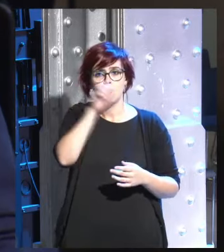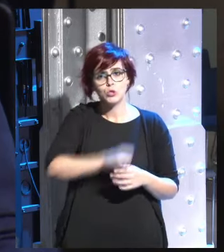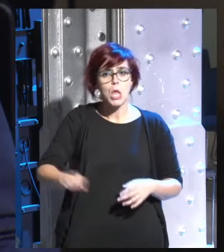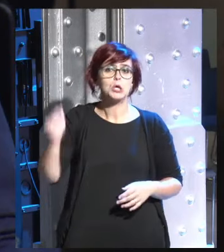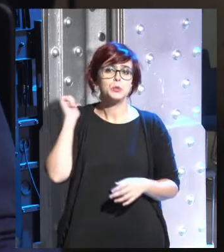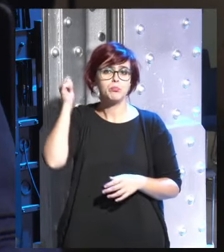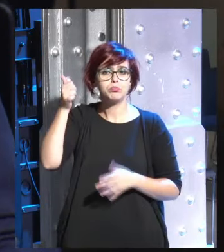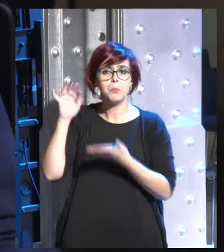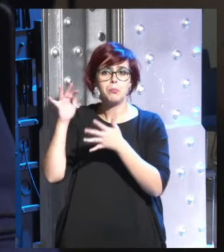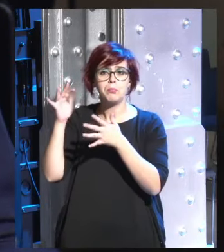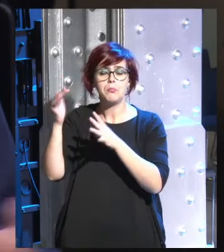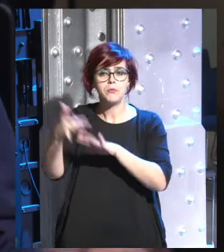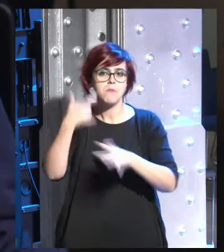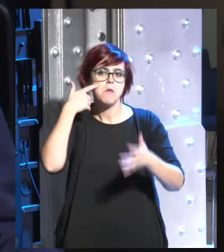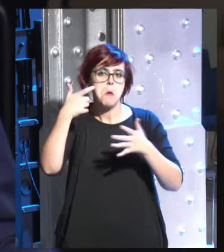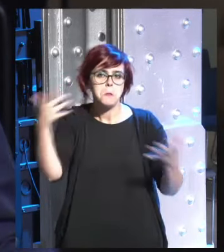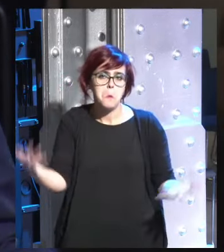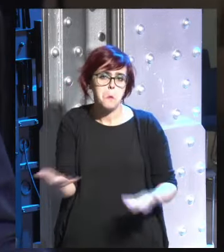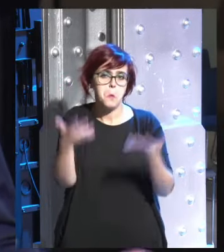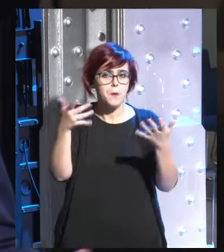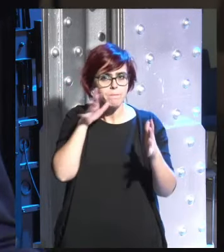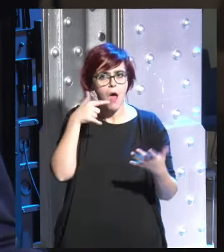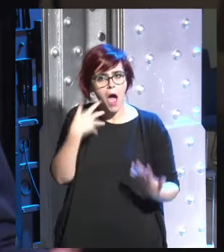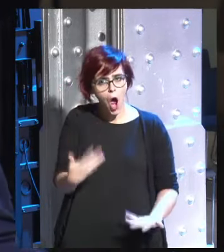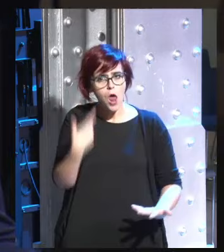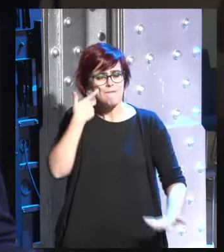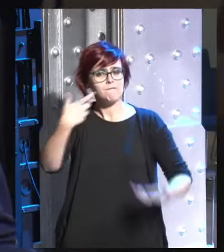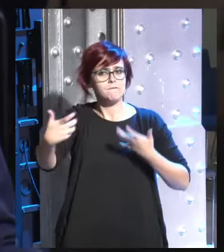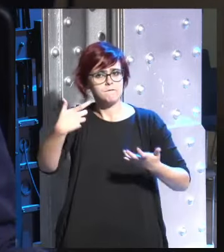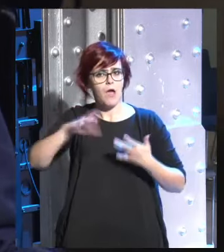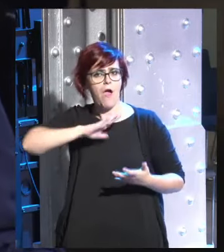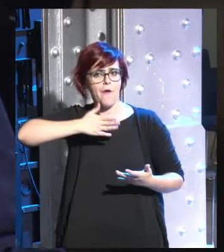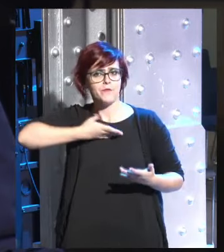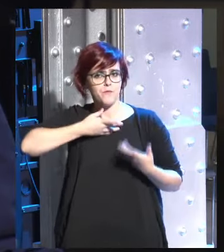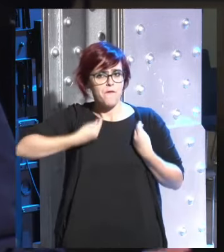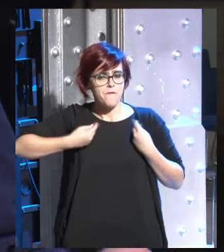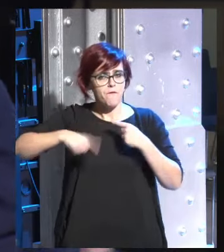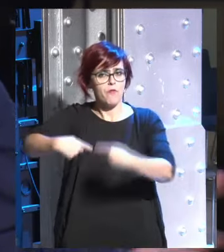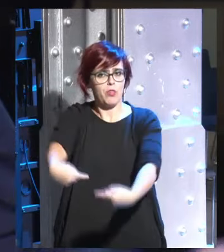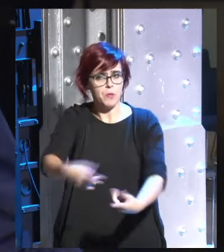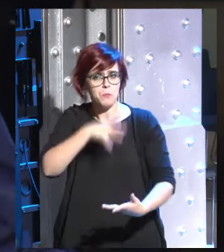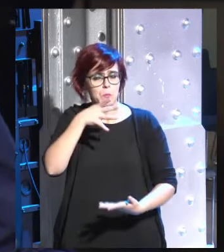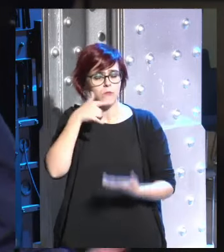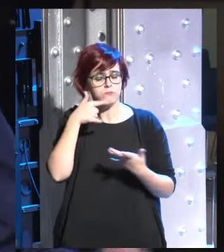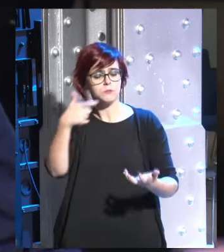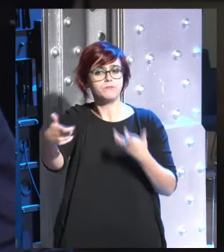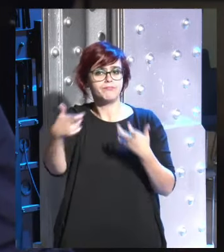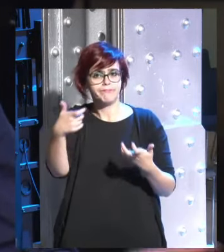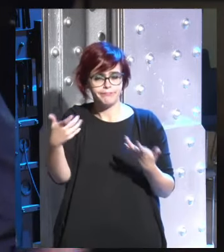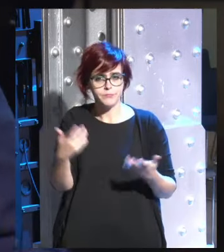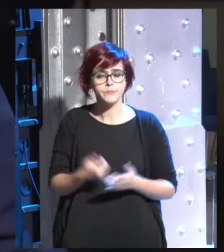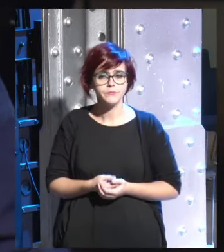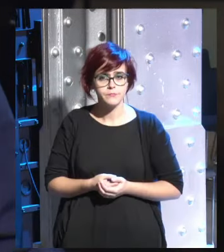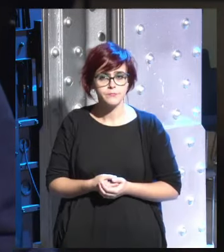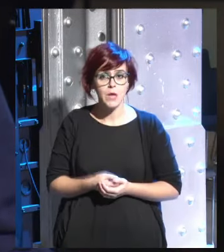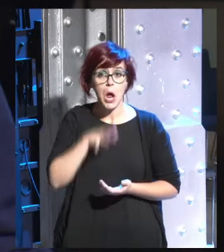sí bueno tendría cierto impacto pero no tanto desde luego en la vida cotidiana en la vida diaria pero no sería tan